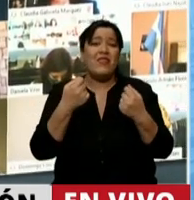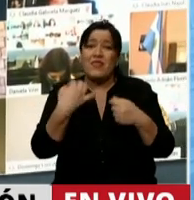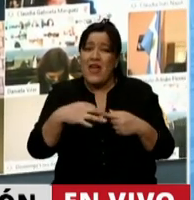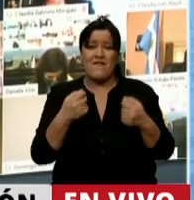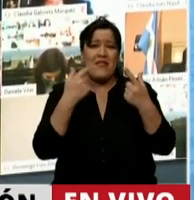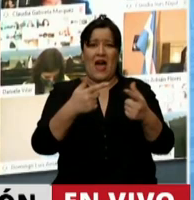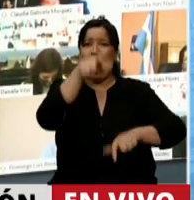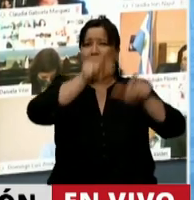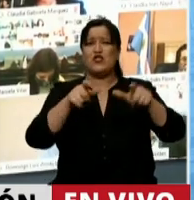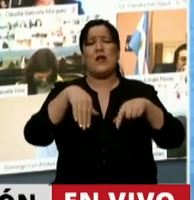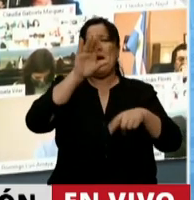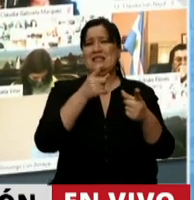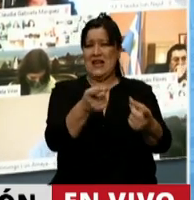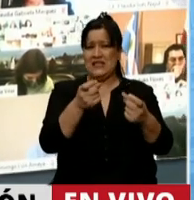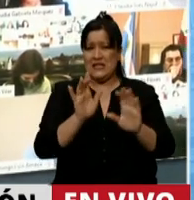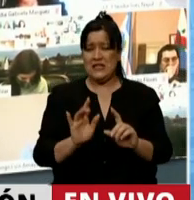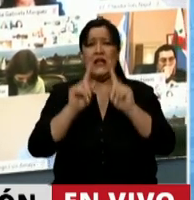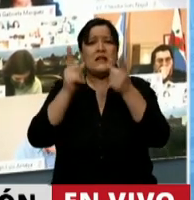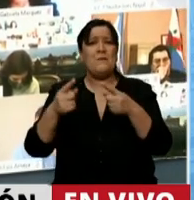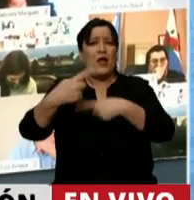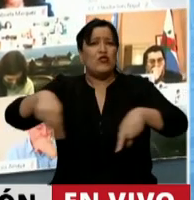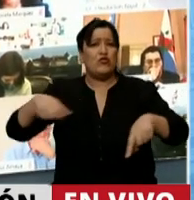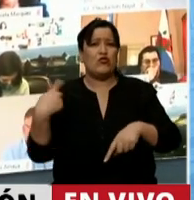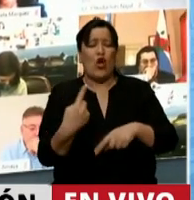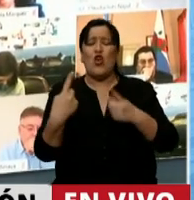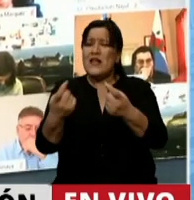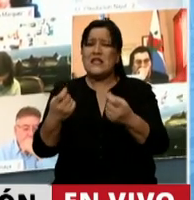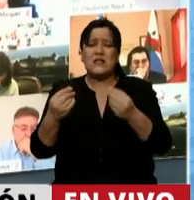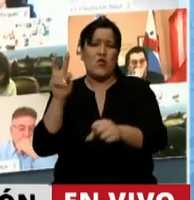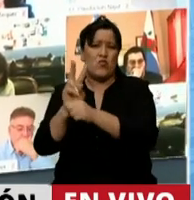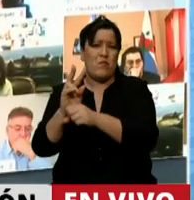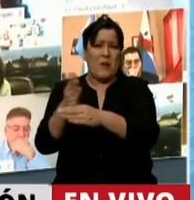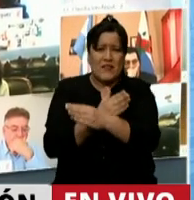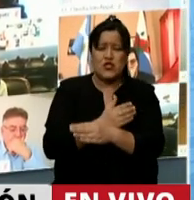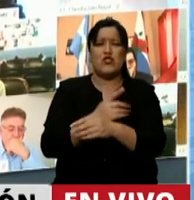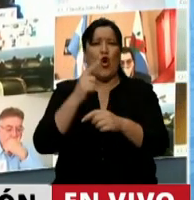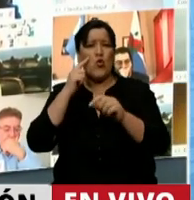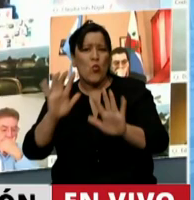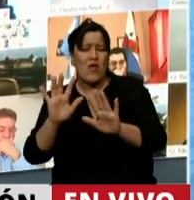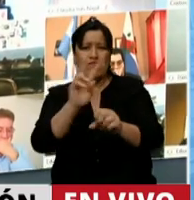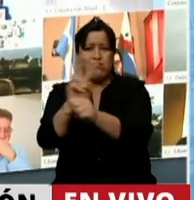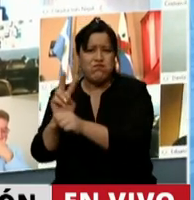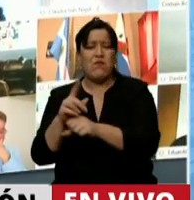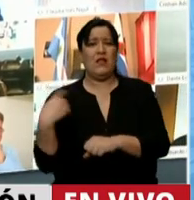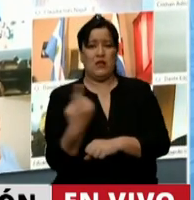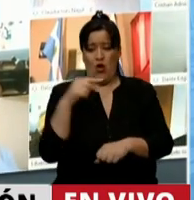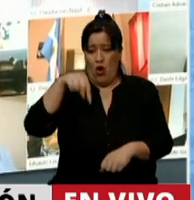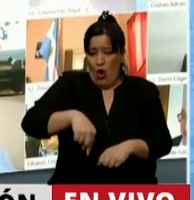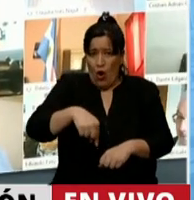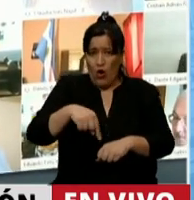y lleguen allí, al lugar donde necesitamos generar prevención, cuidado, y en este caso, como estamos hoy,